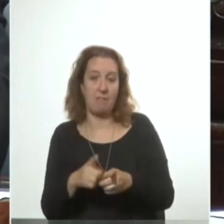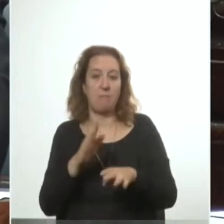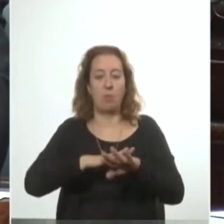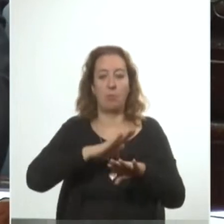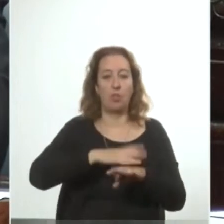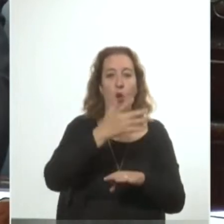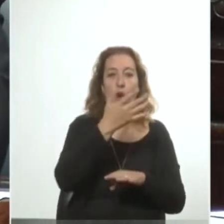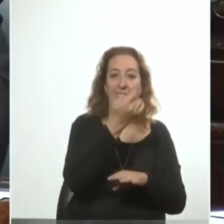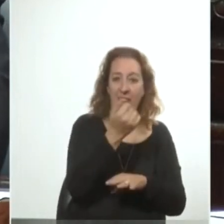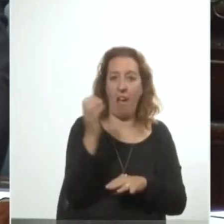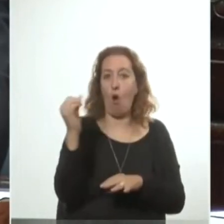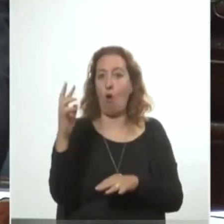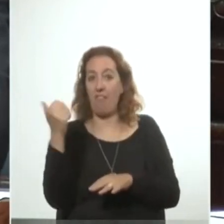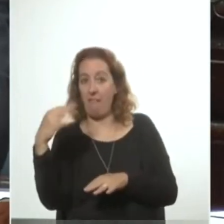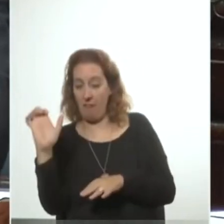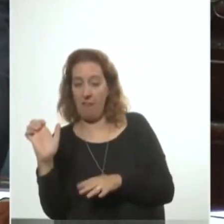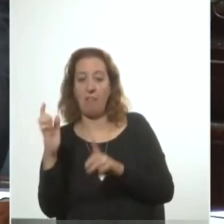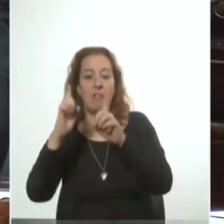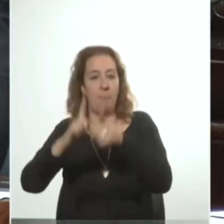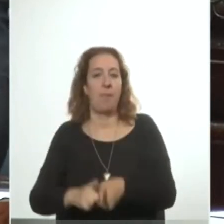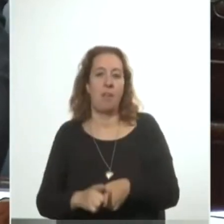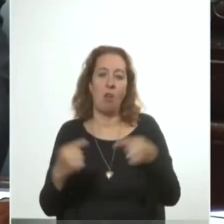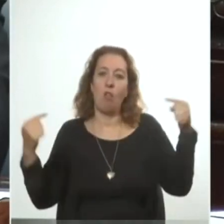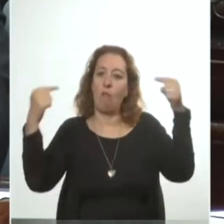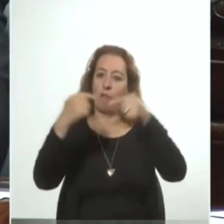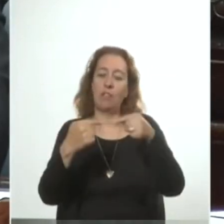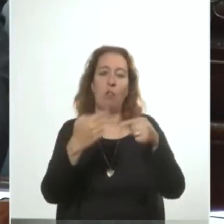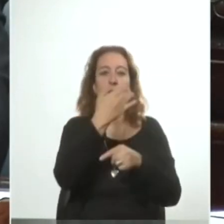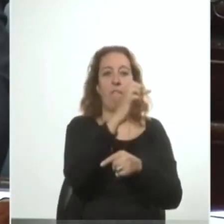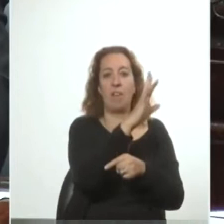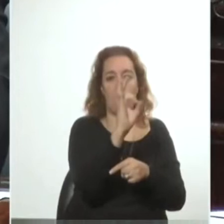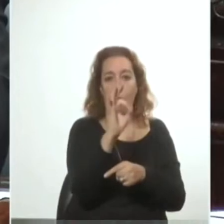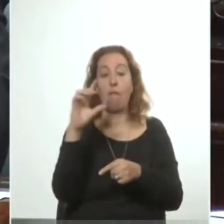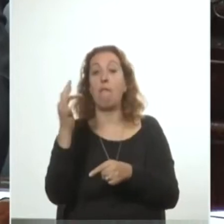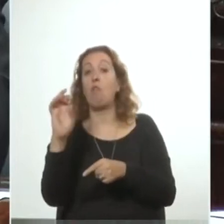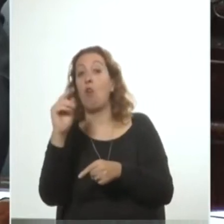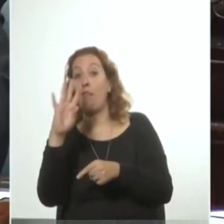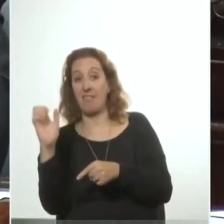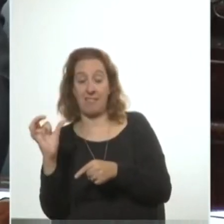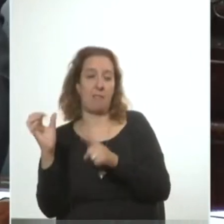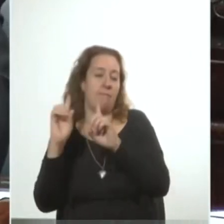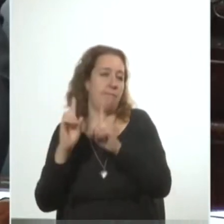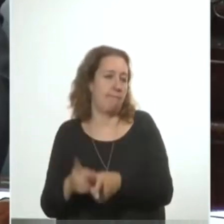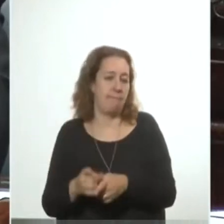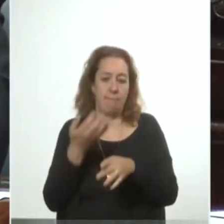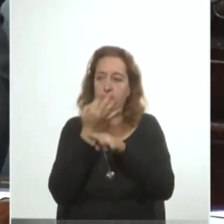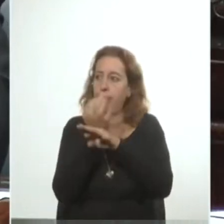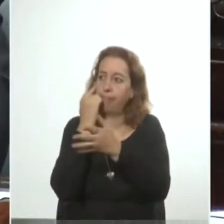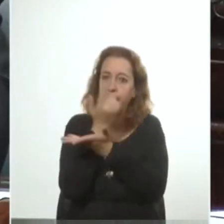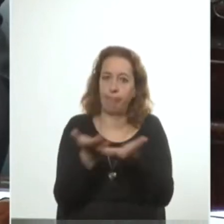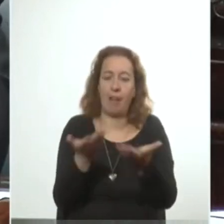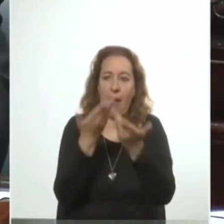Oribe, y el conflicto entre el gobierno de Berro y el general Flores, era aleccionadora. Se abría el campo para